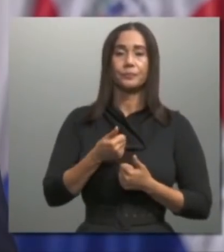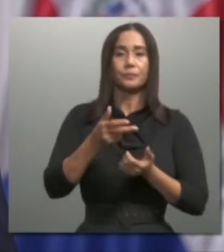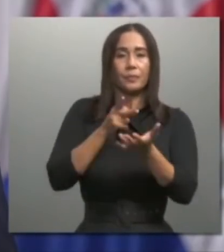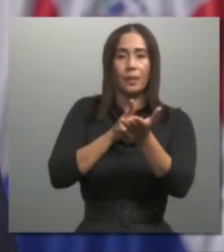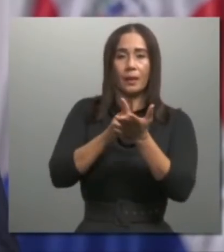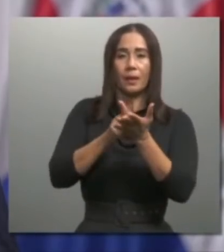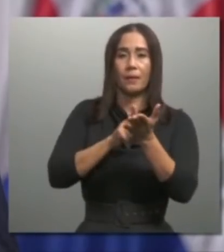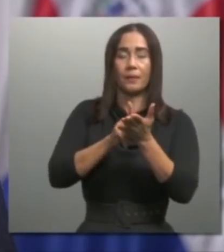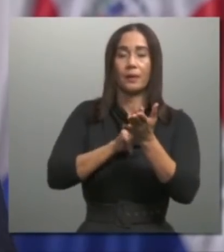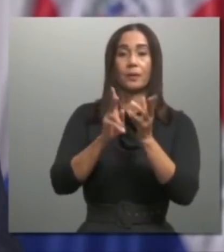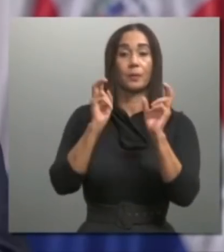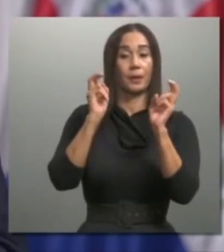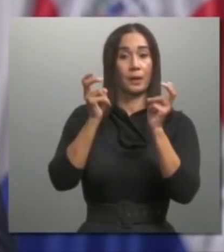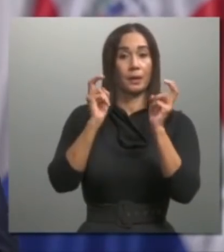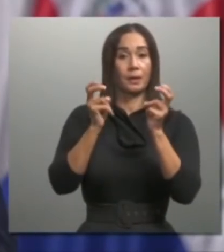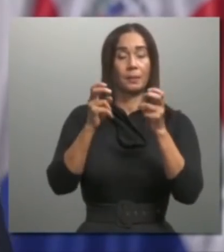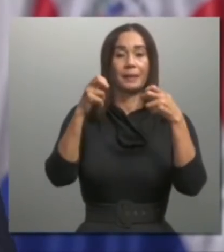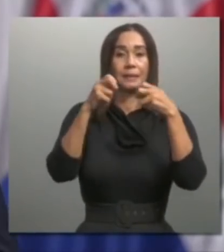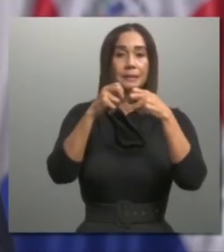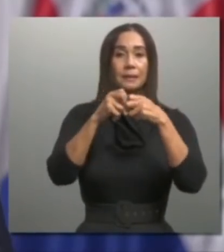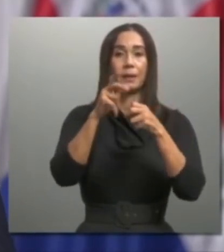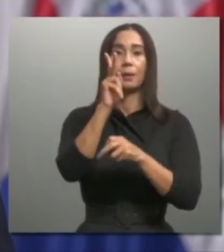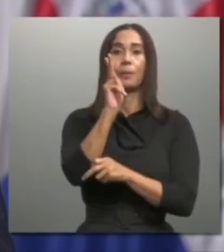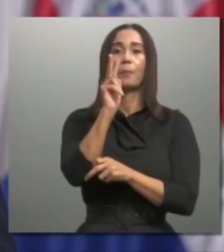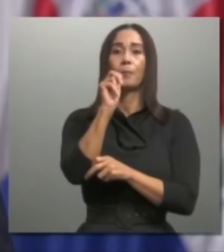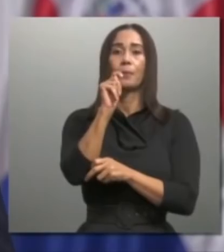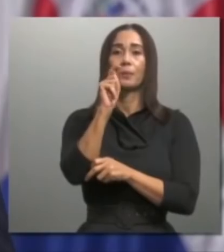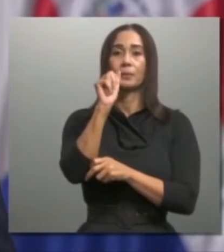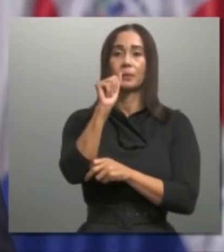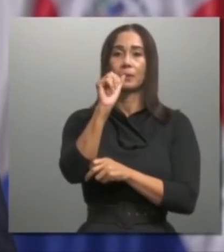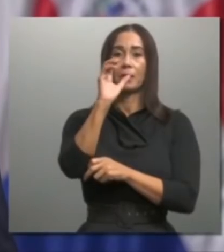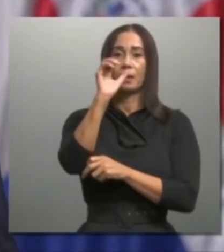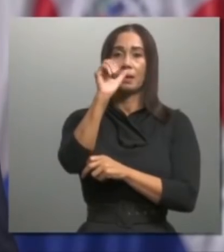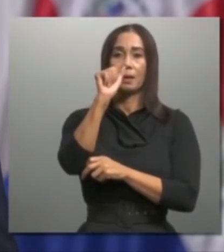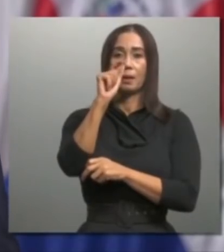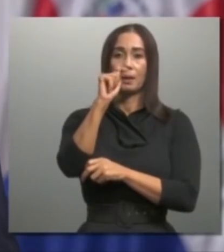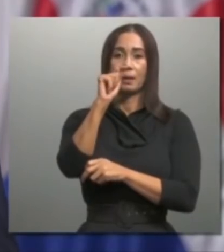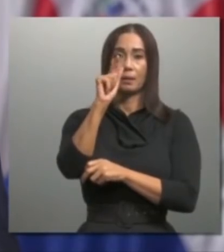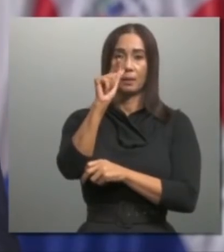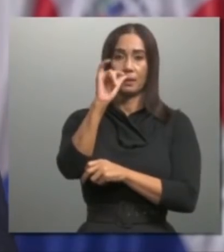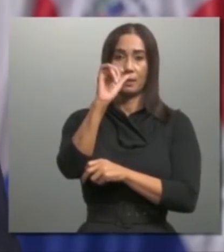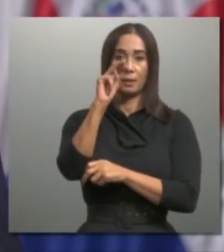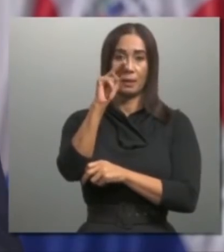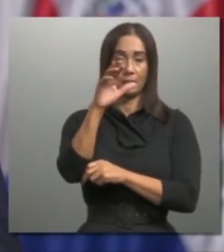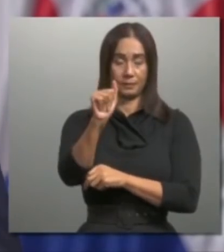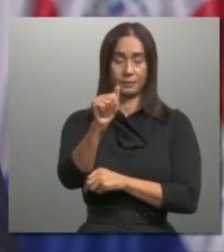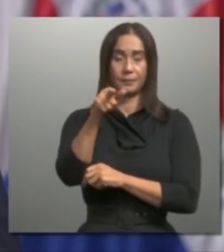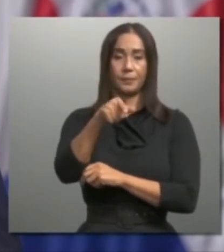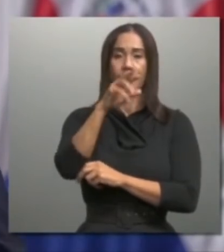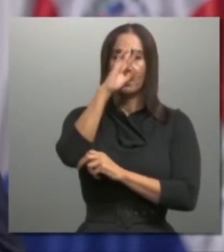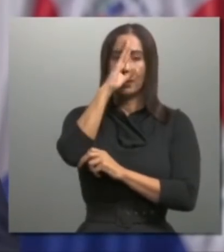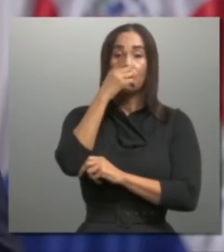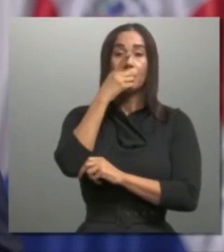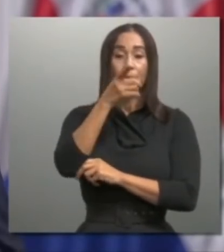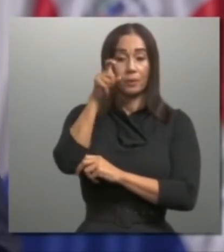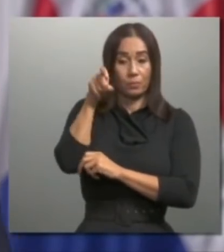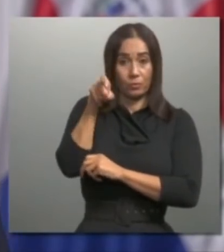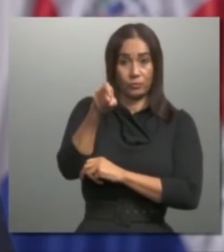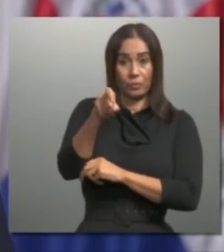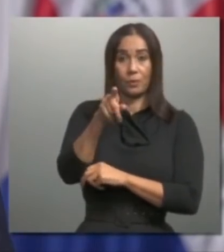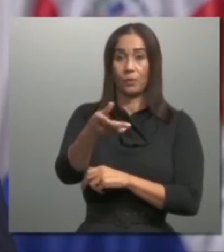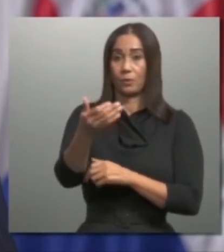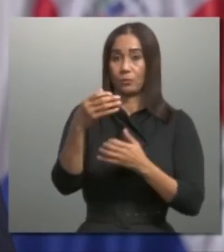realidad respecto al tema de las termoeléctricas de Punta Catalina. Porque el pueblo, en su calidad de único